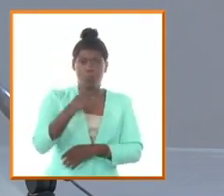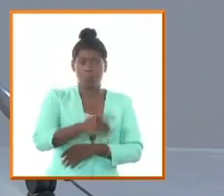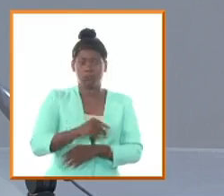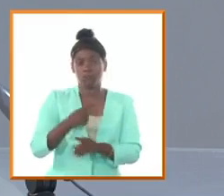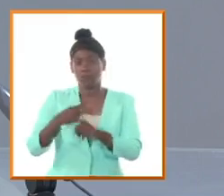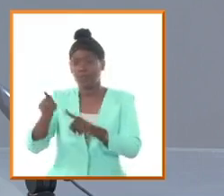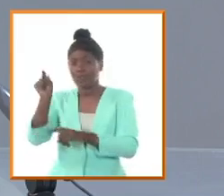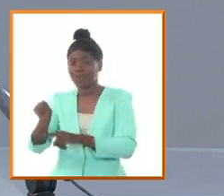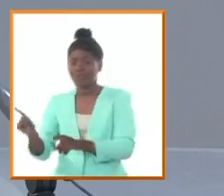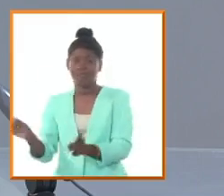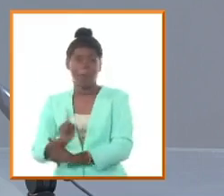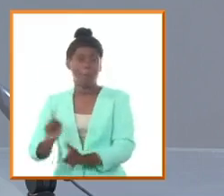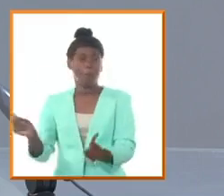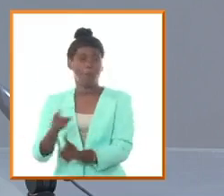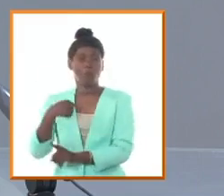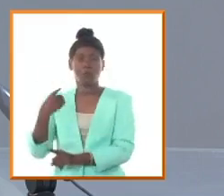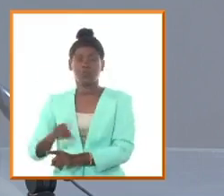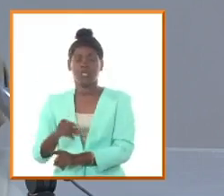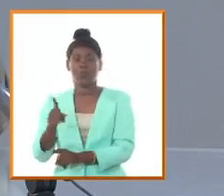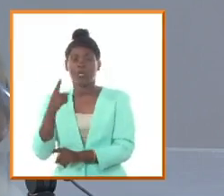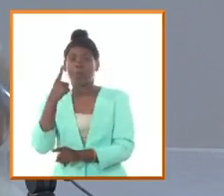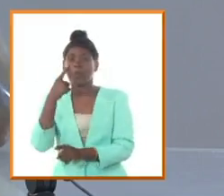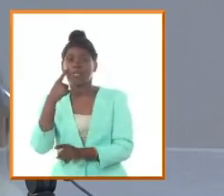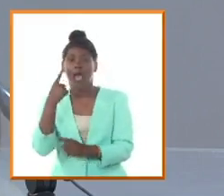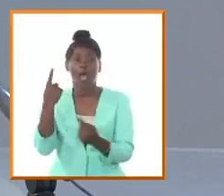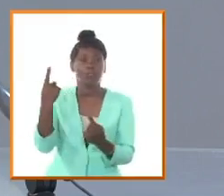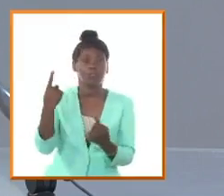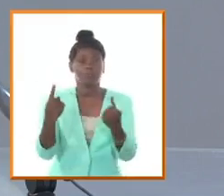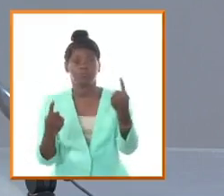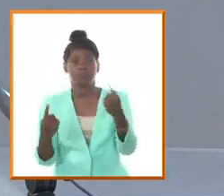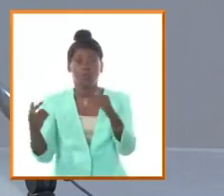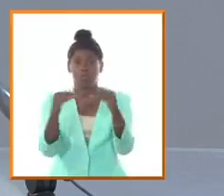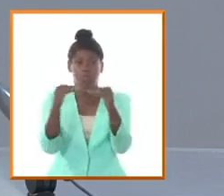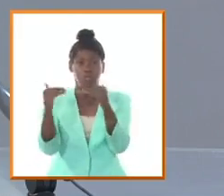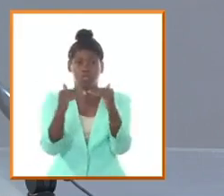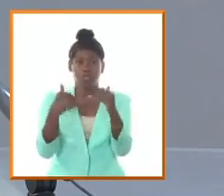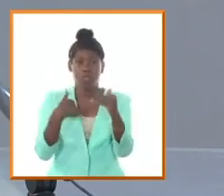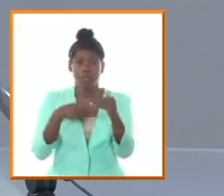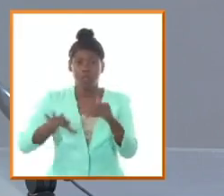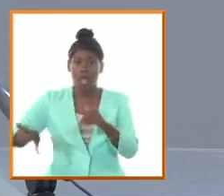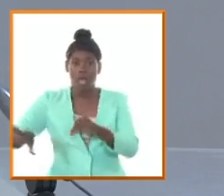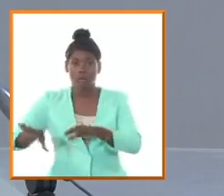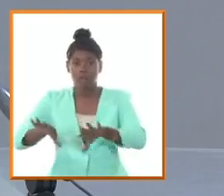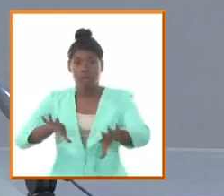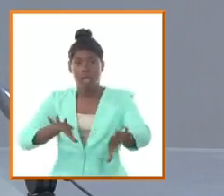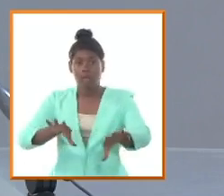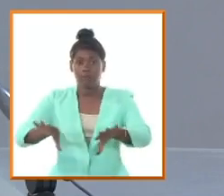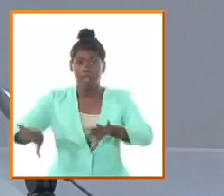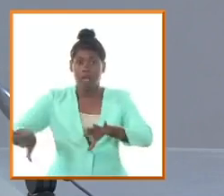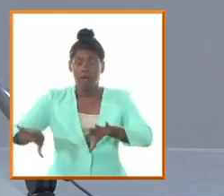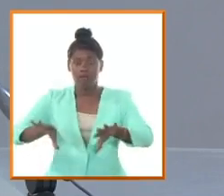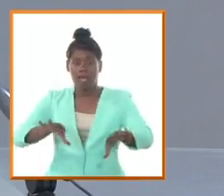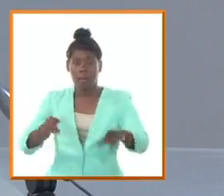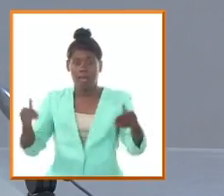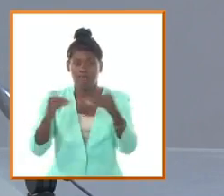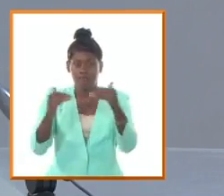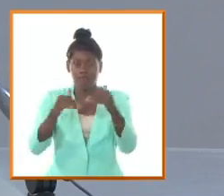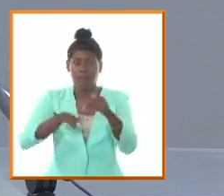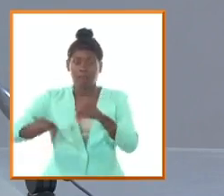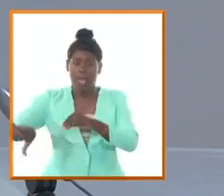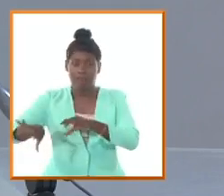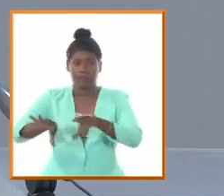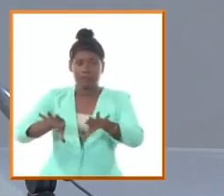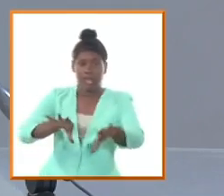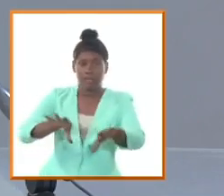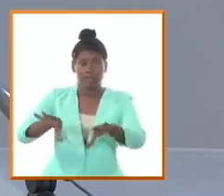indudablemente no fue a Gramonte un sedicioso eso es importante si no se montó en la cuerda de generar